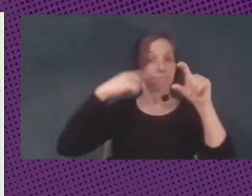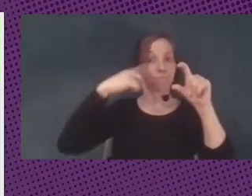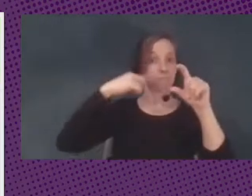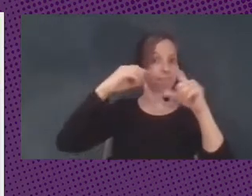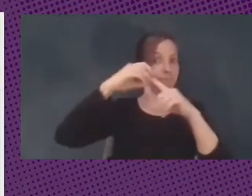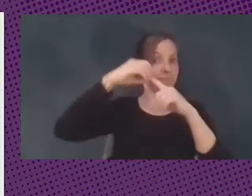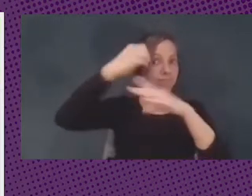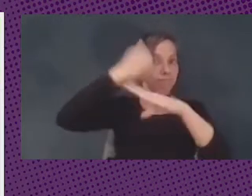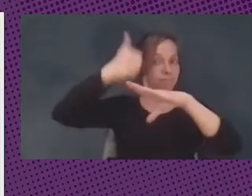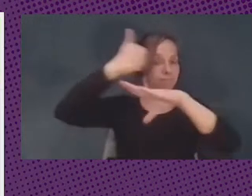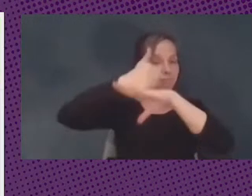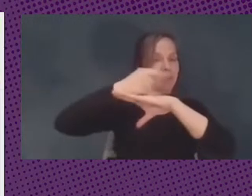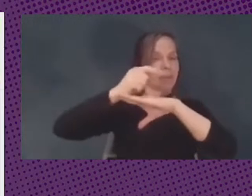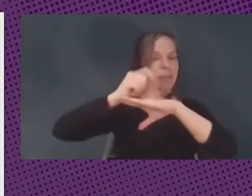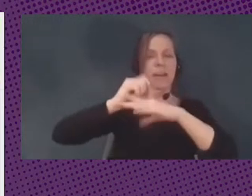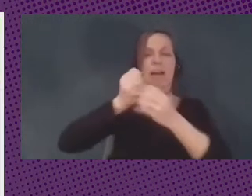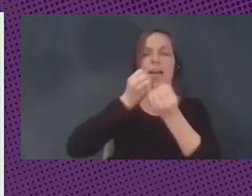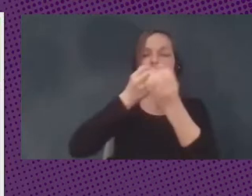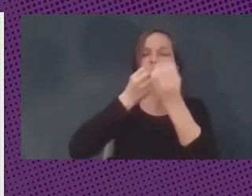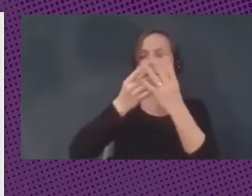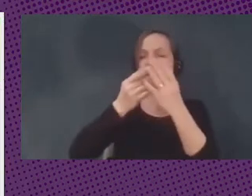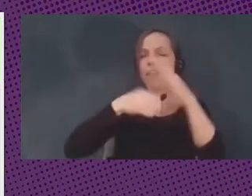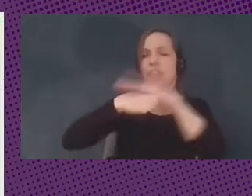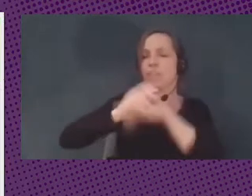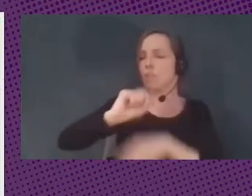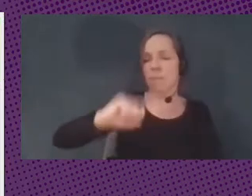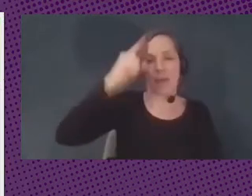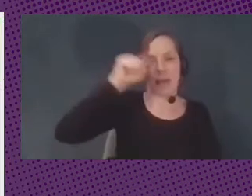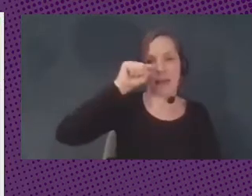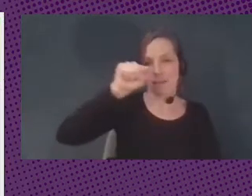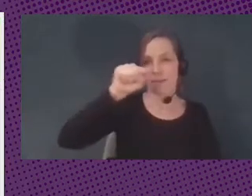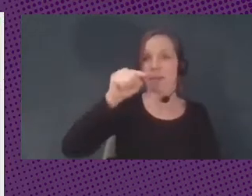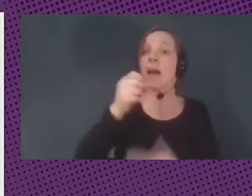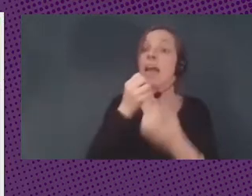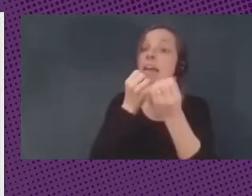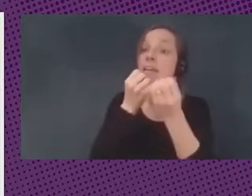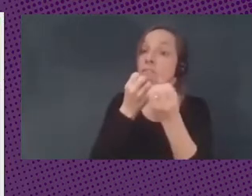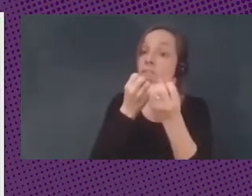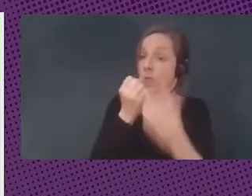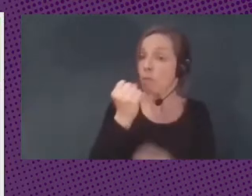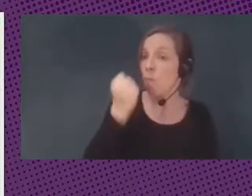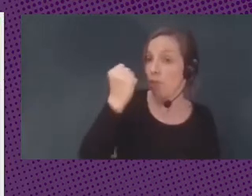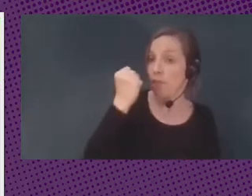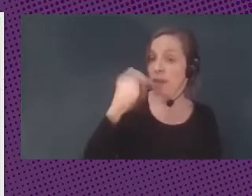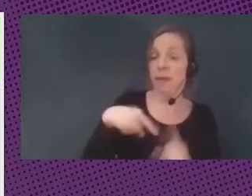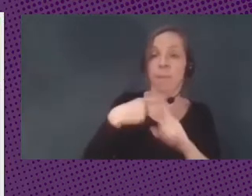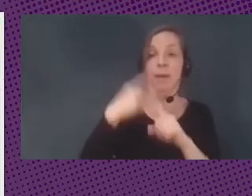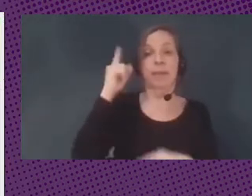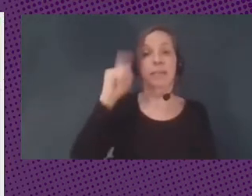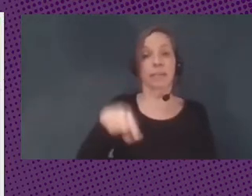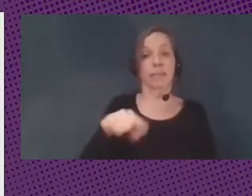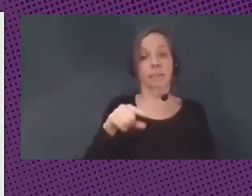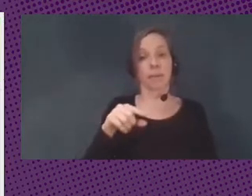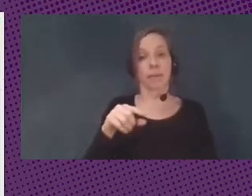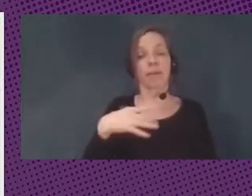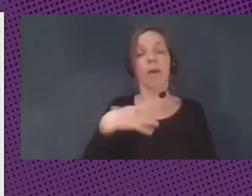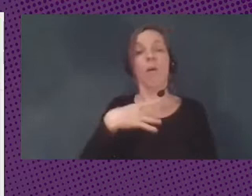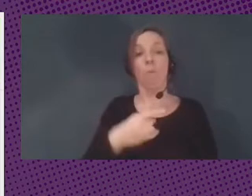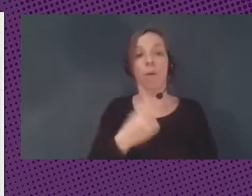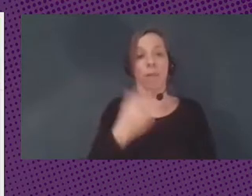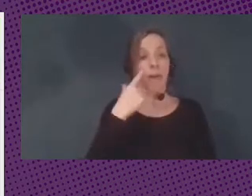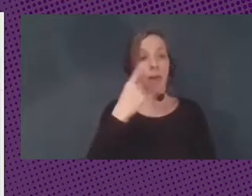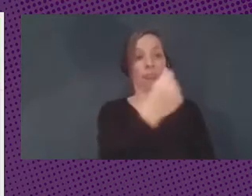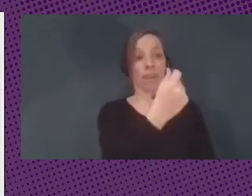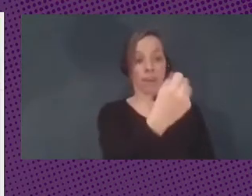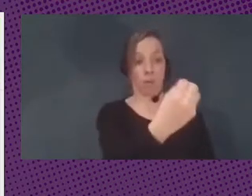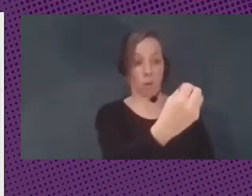tiene no sólo el poder de la información, sino que tiene el poder de detener la transacción, si